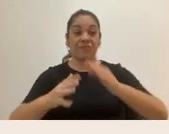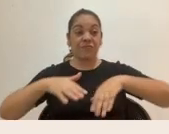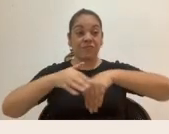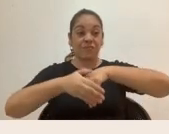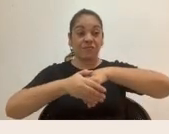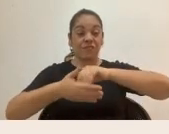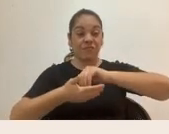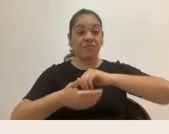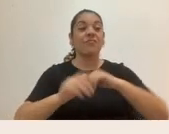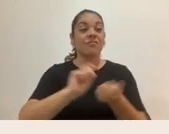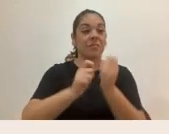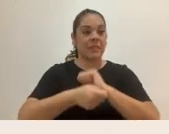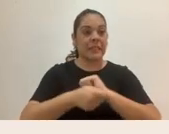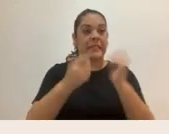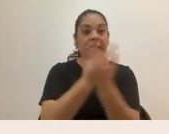Libertad